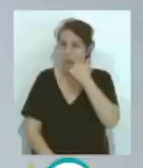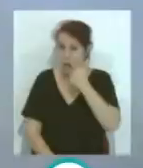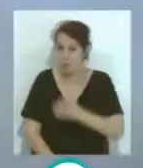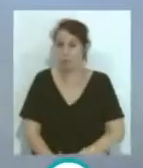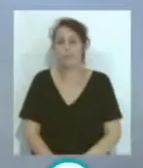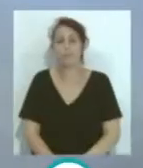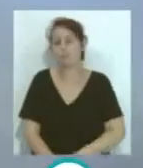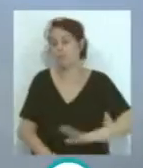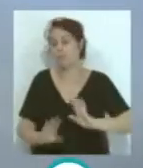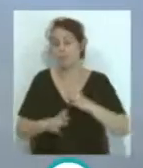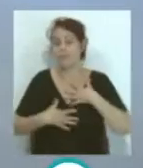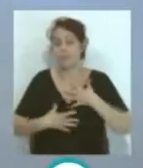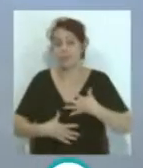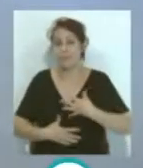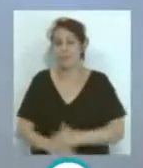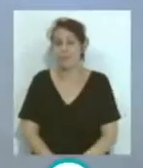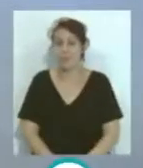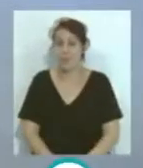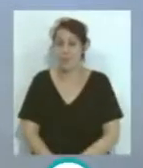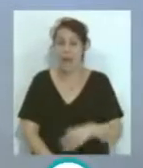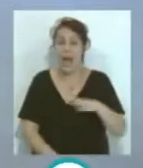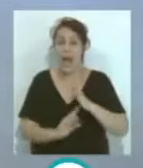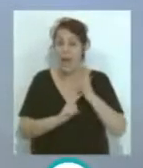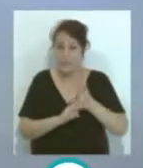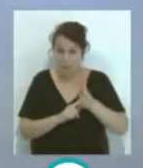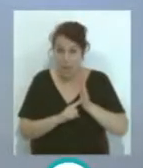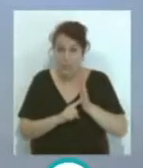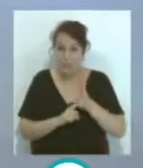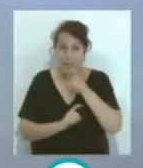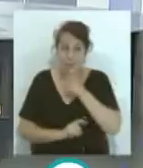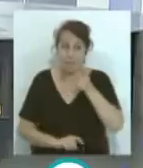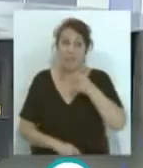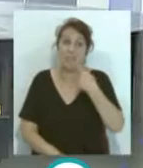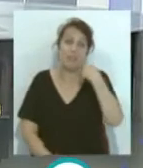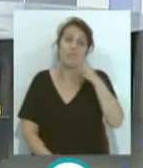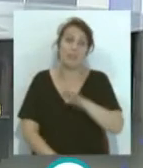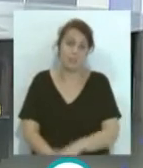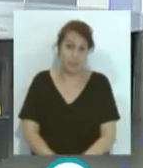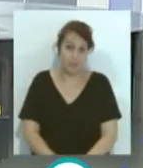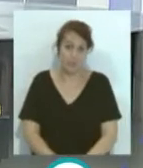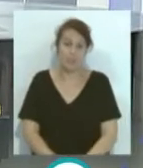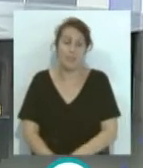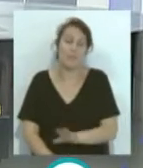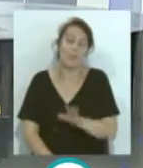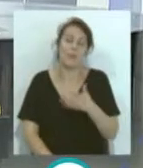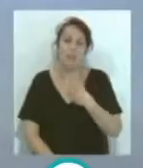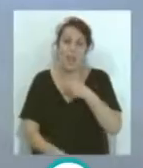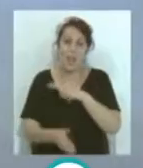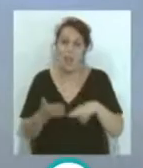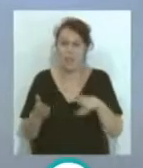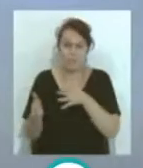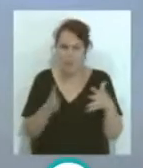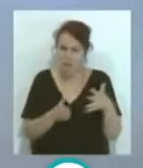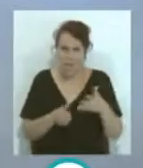Sí, lamentablemente estaba percibido... ...Yago Aspa, me parece, entonces... ¡Fíjate! Pero bueno, el gallego está haciendo una